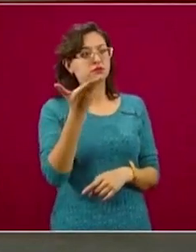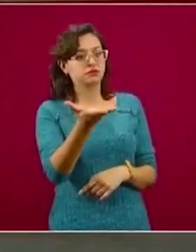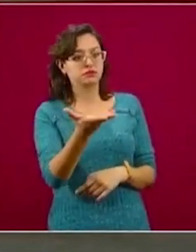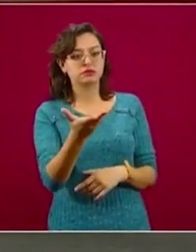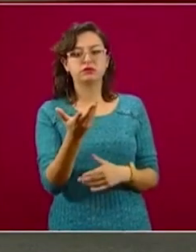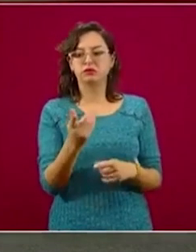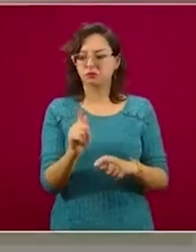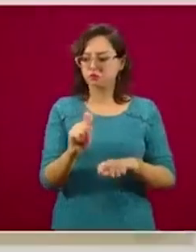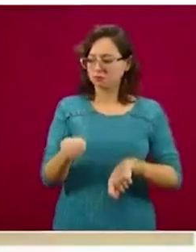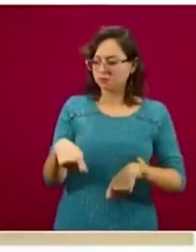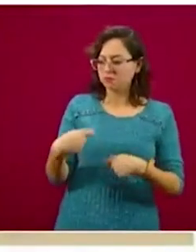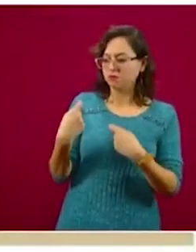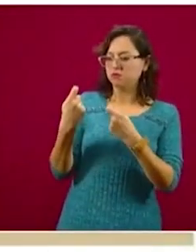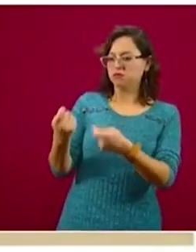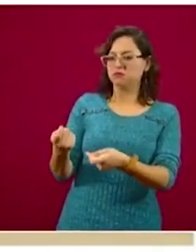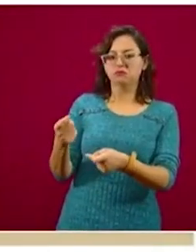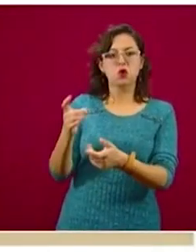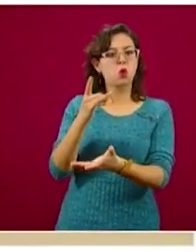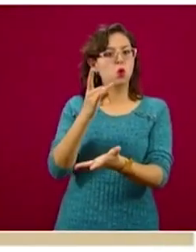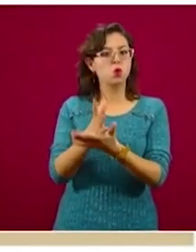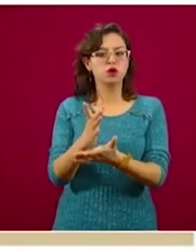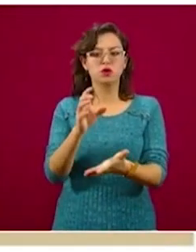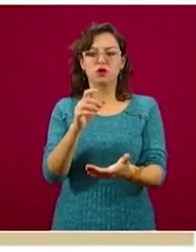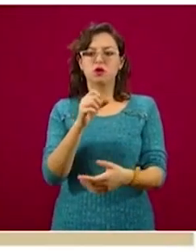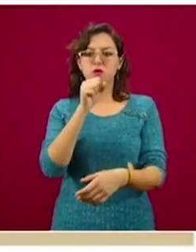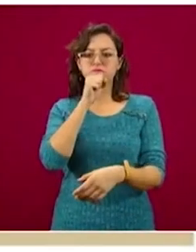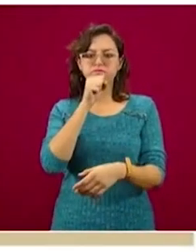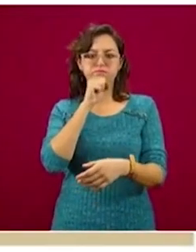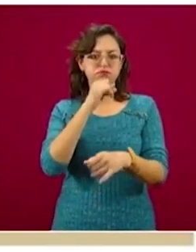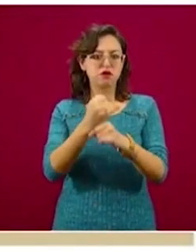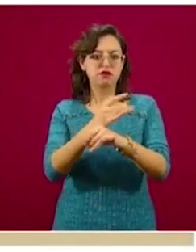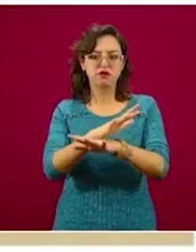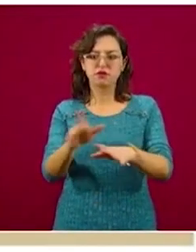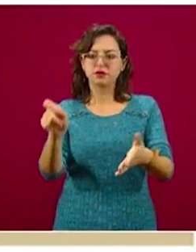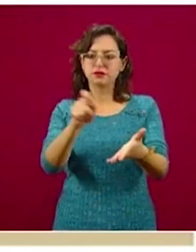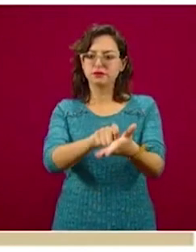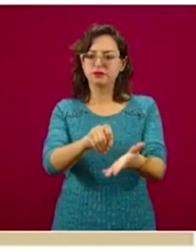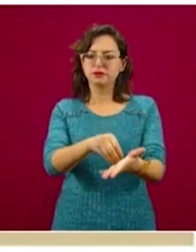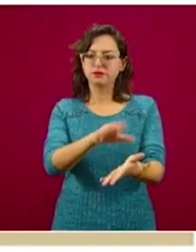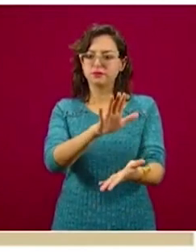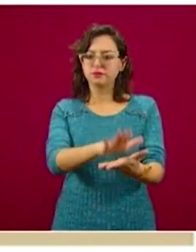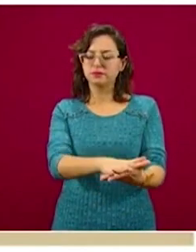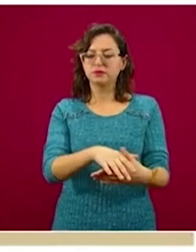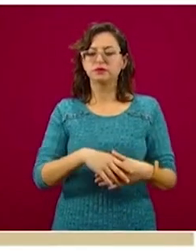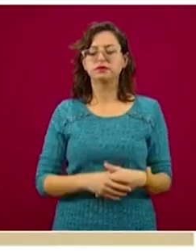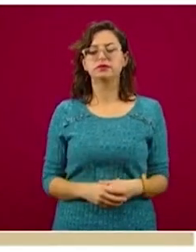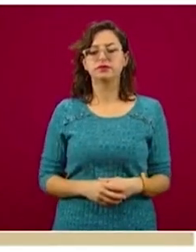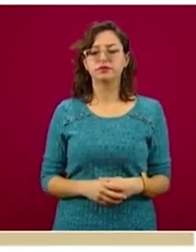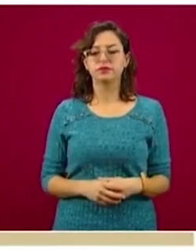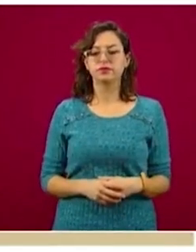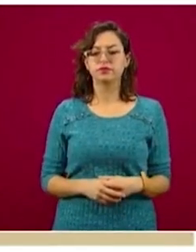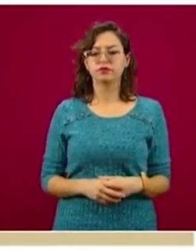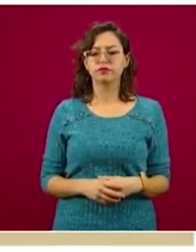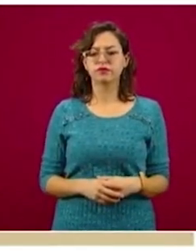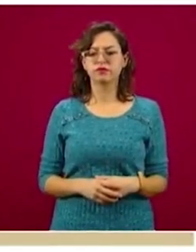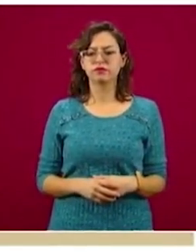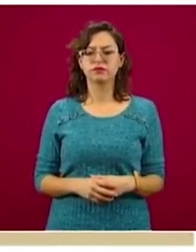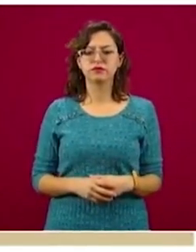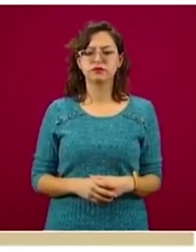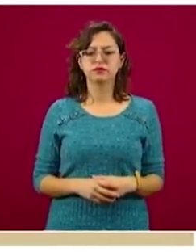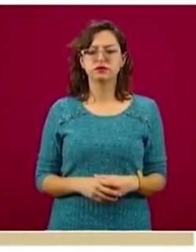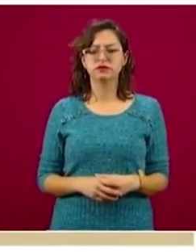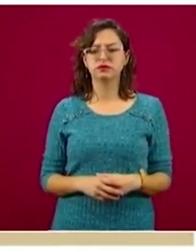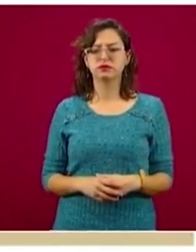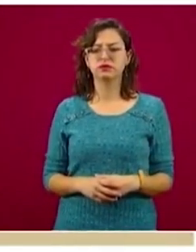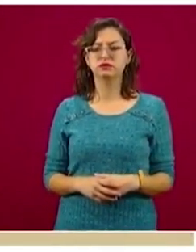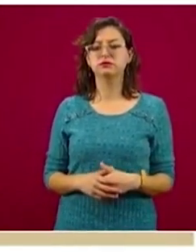que simplemente tengan que llenar los datos. Esto es un elemento que anunciamos